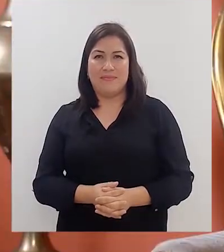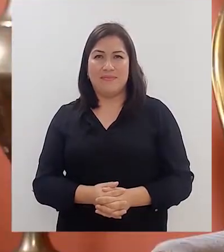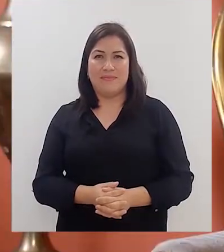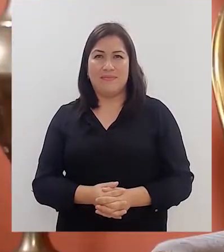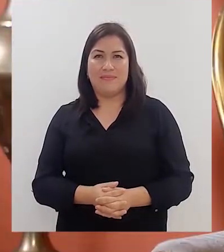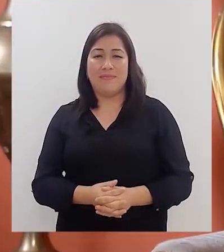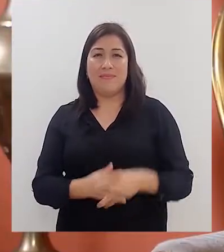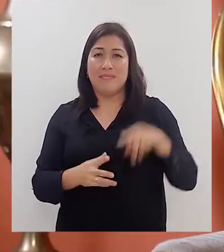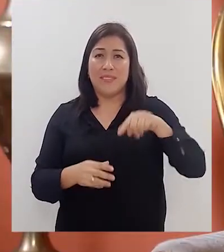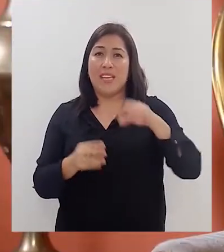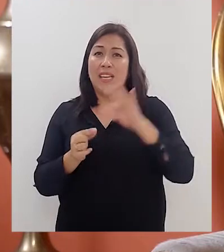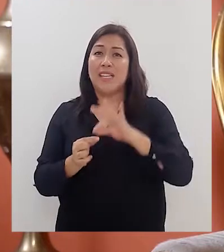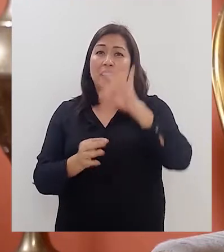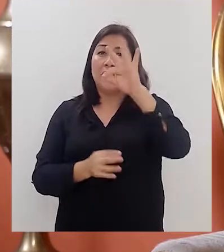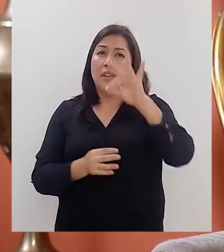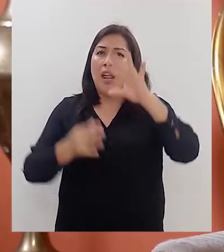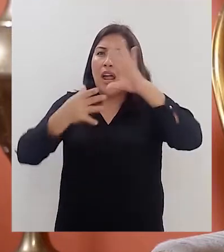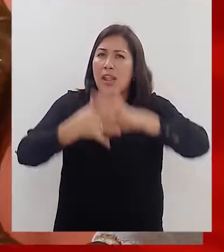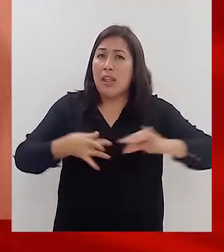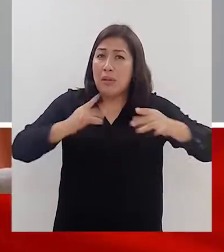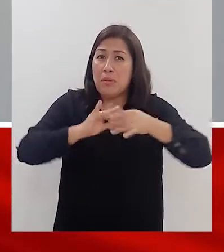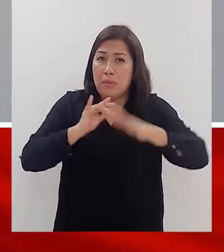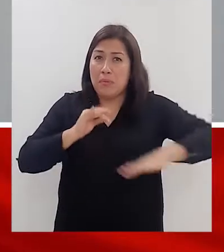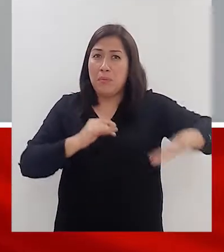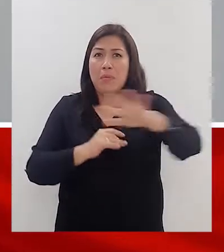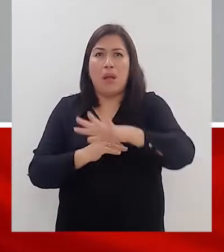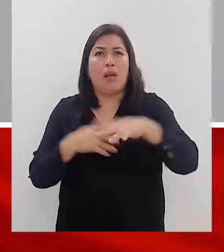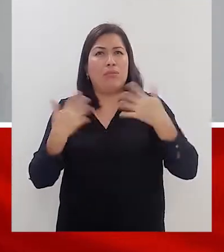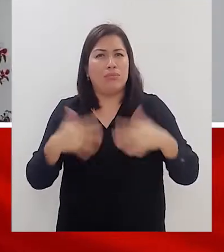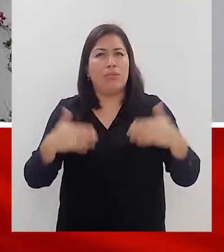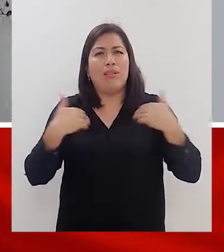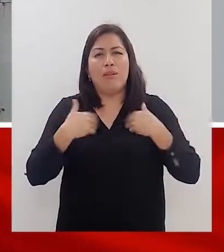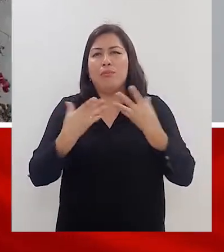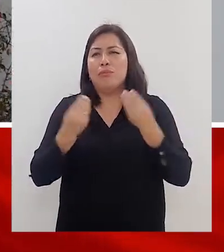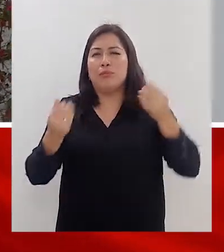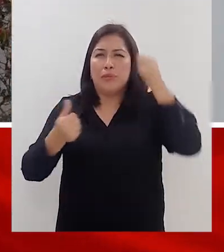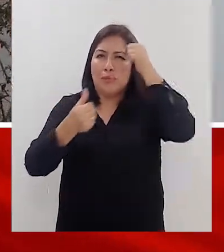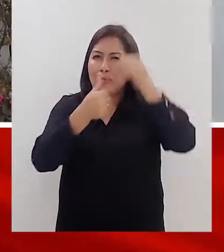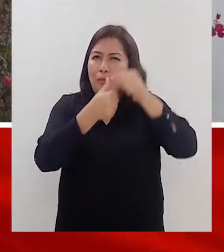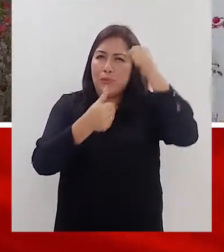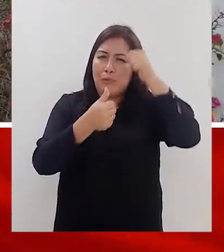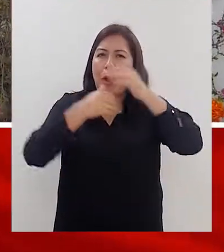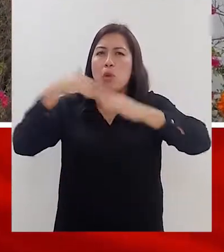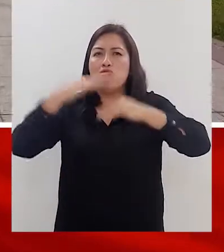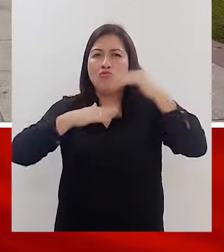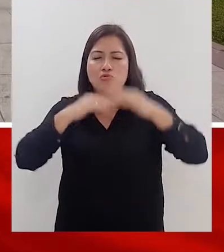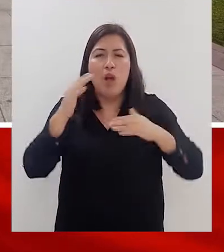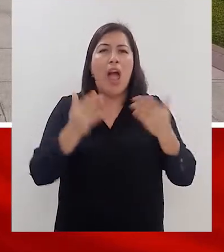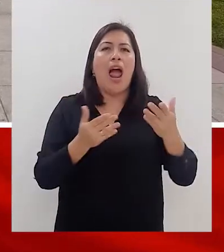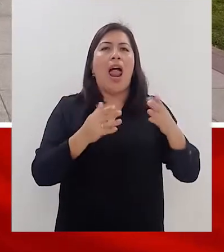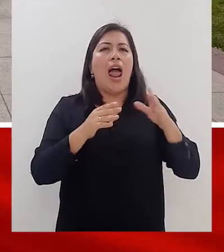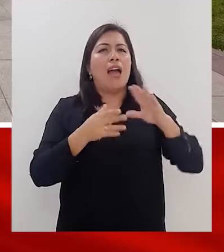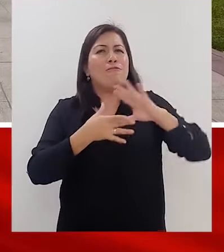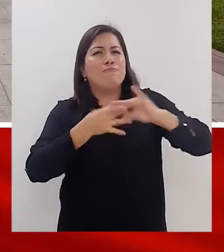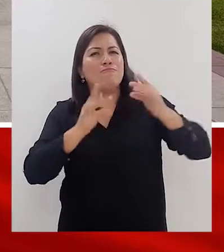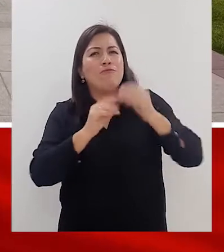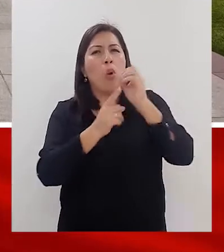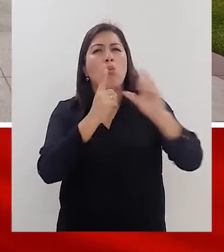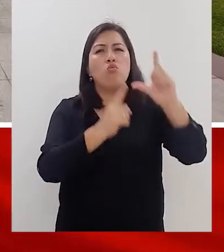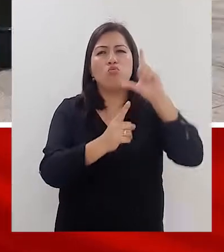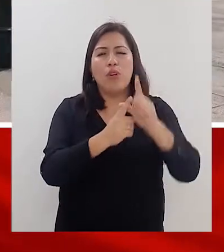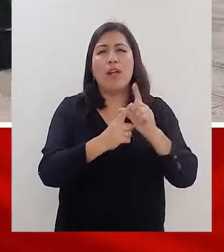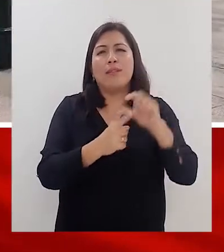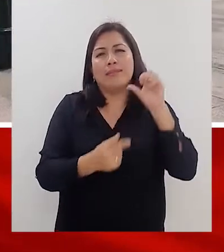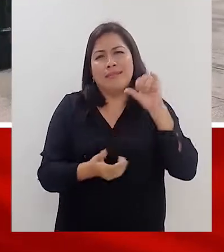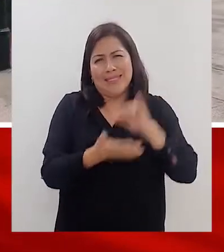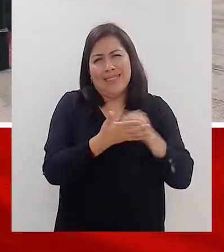Pueblo Libre es un distrito histórico que guarda muchísima riqueza arquitectónica, muchísima riqueza cultural y eso